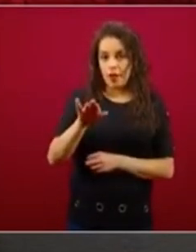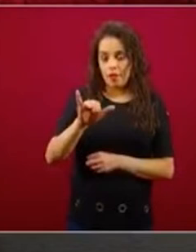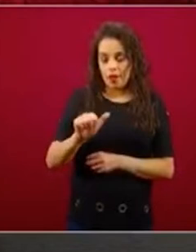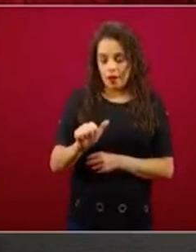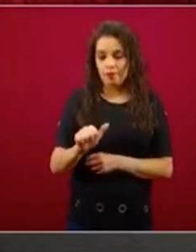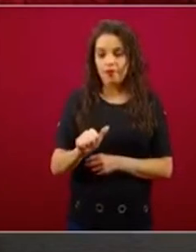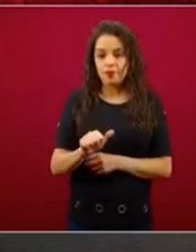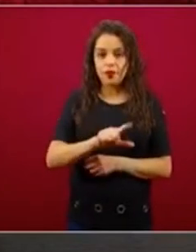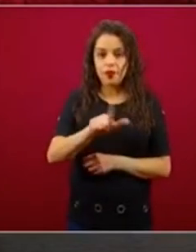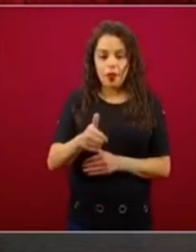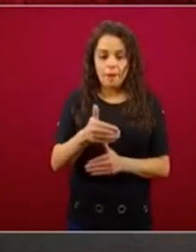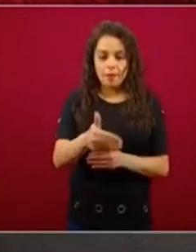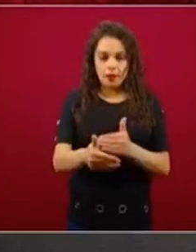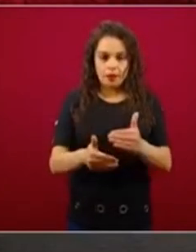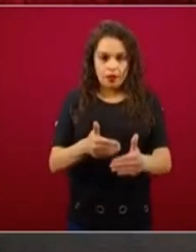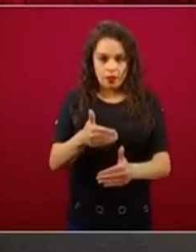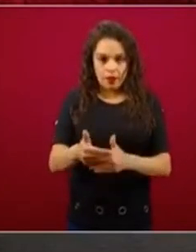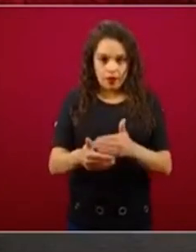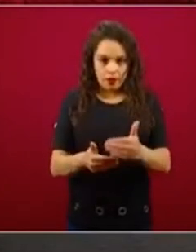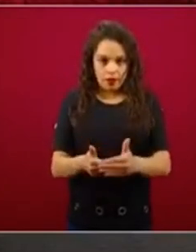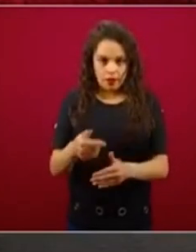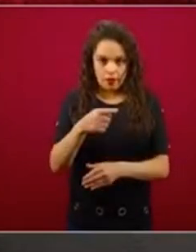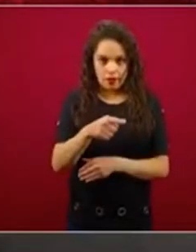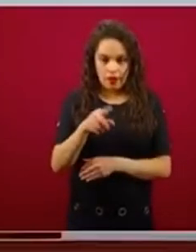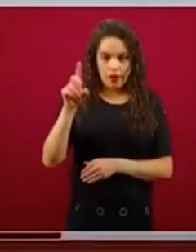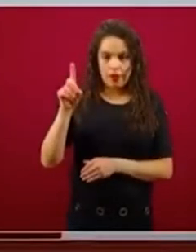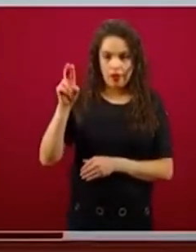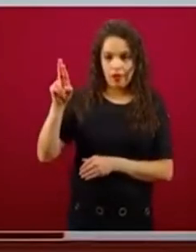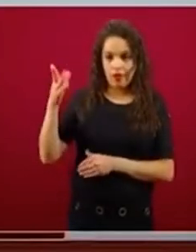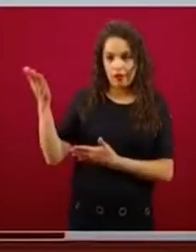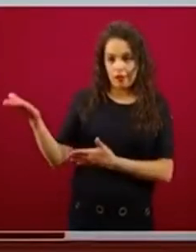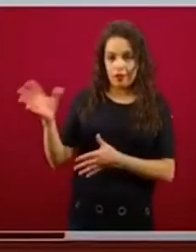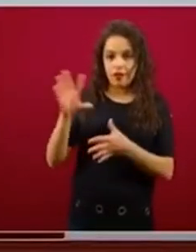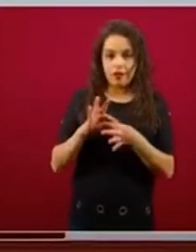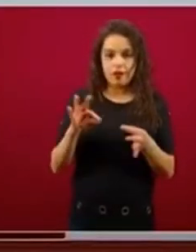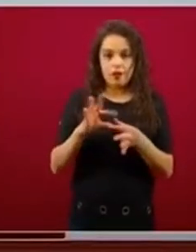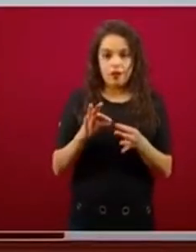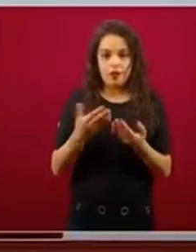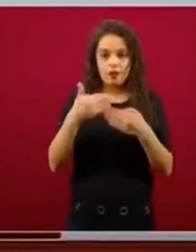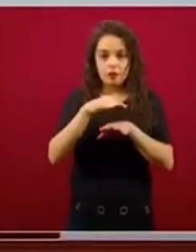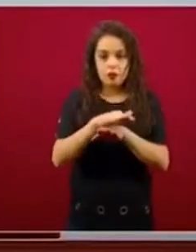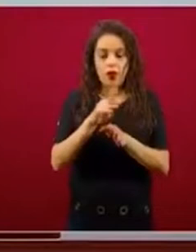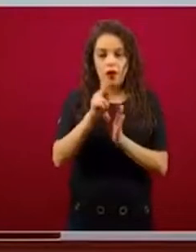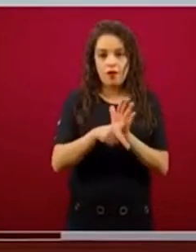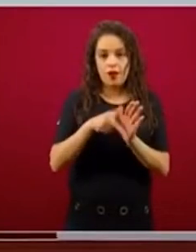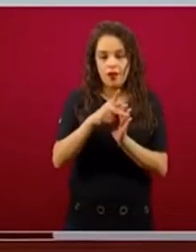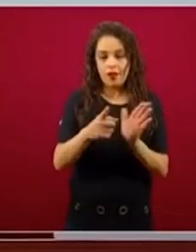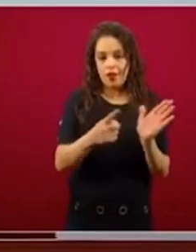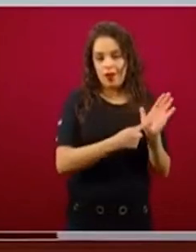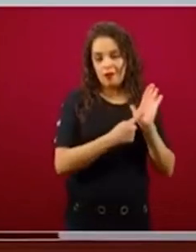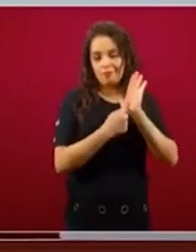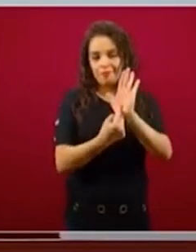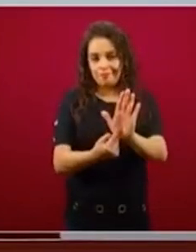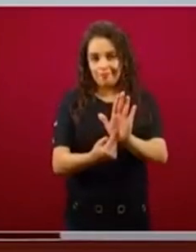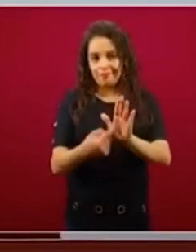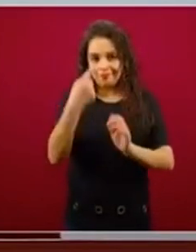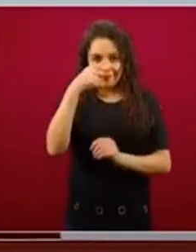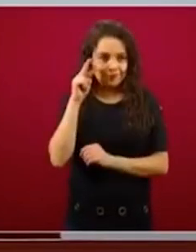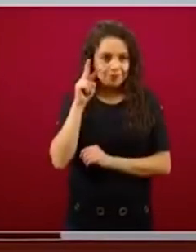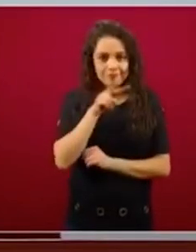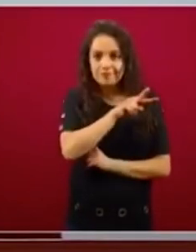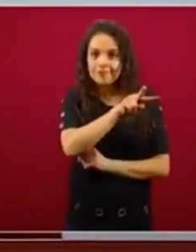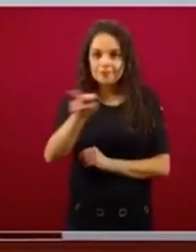adelante que el doctor va a hablar sobre un video que vamos a presentar, pero hoy